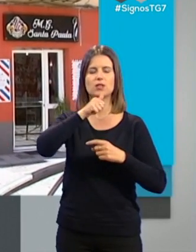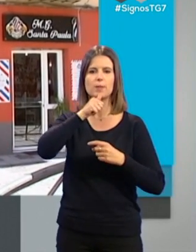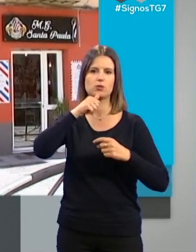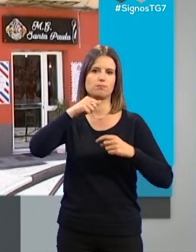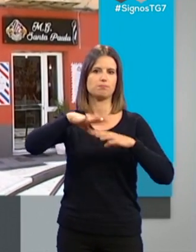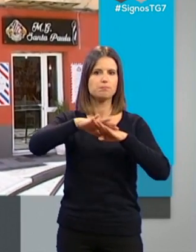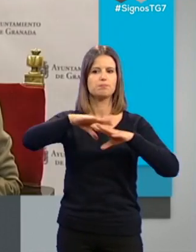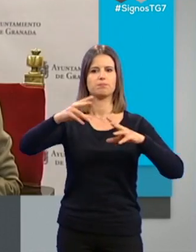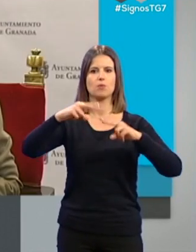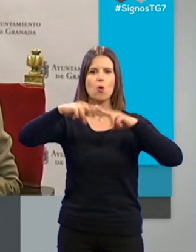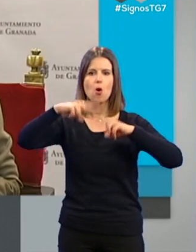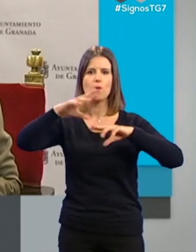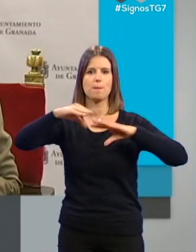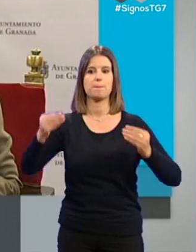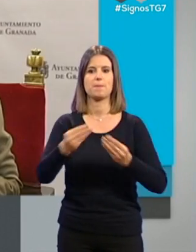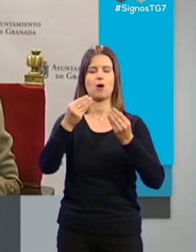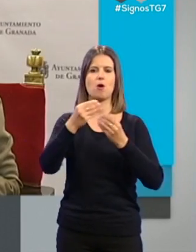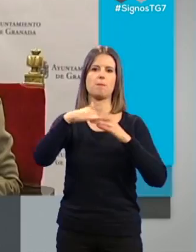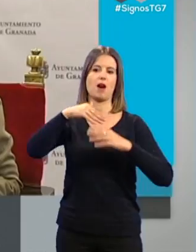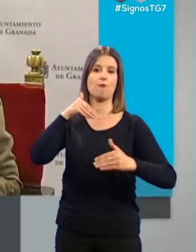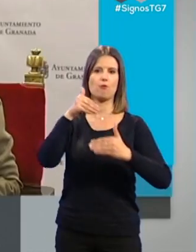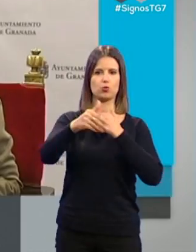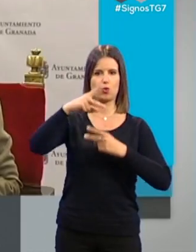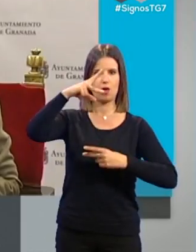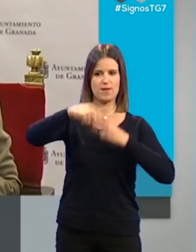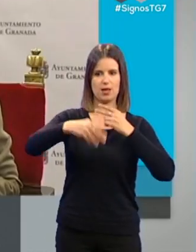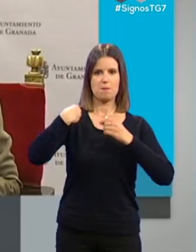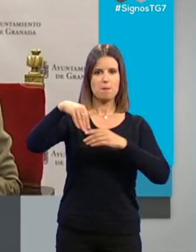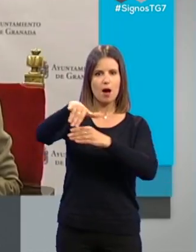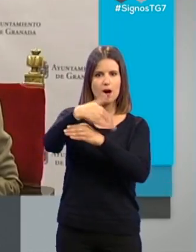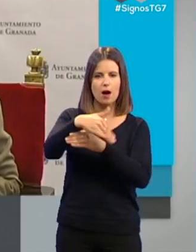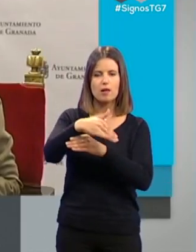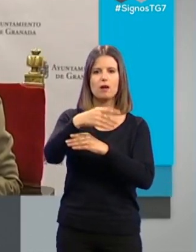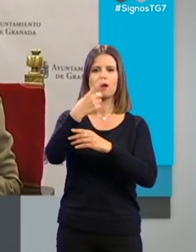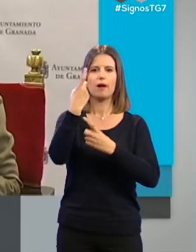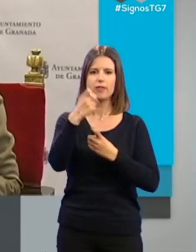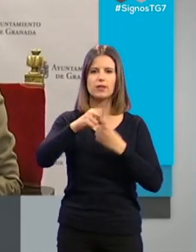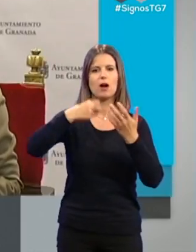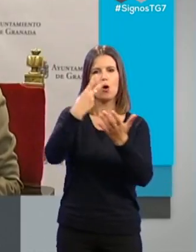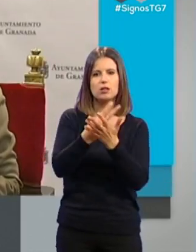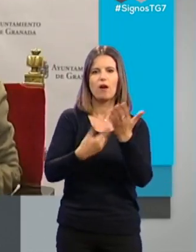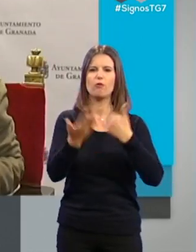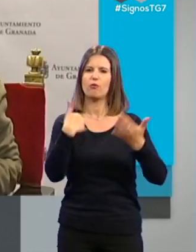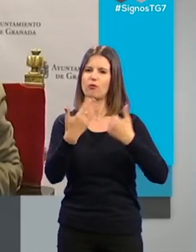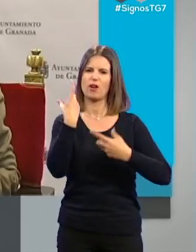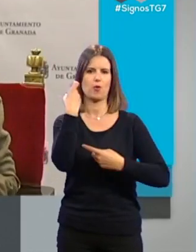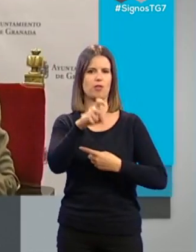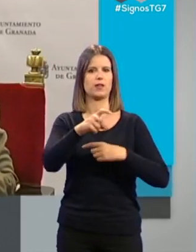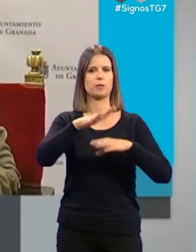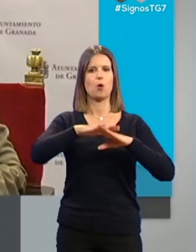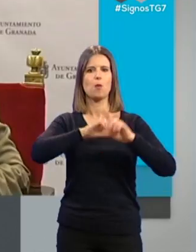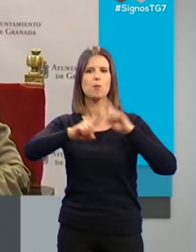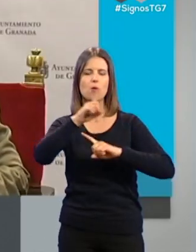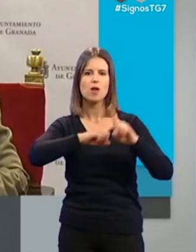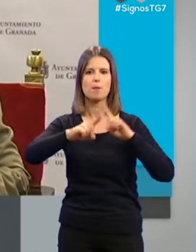también evitamos que en el futuro estas calles se vean de nuevo levantadas porque haya cualquier tipo de problema